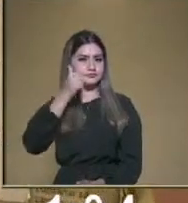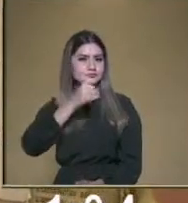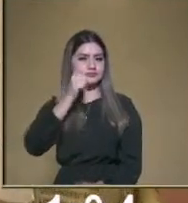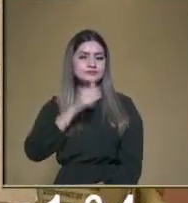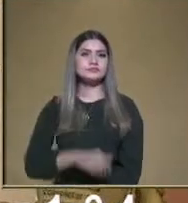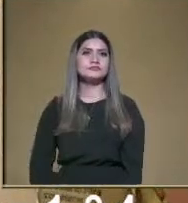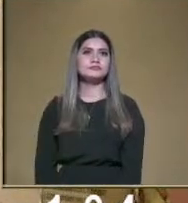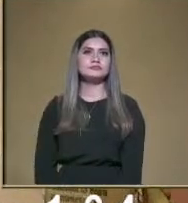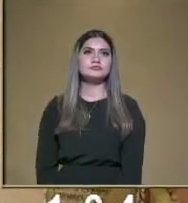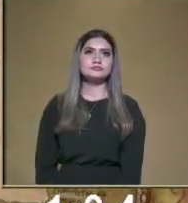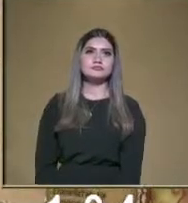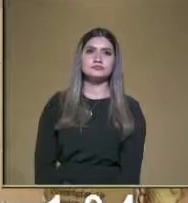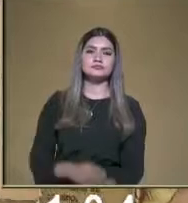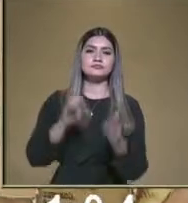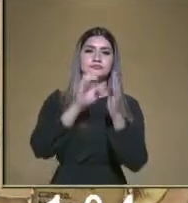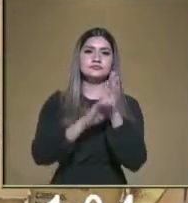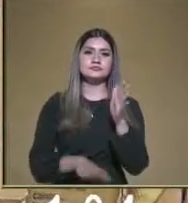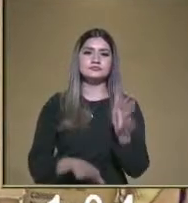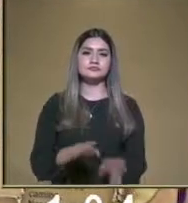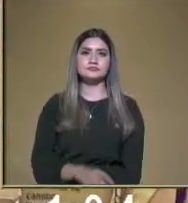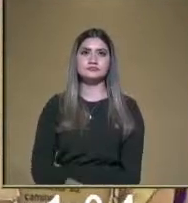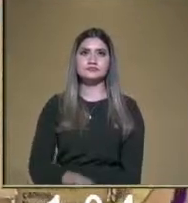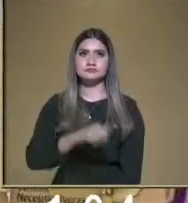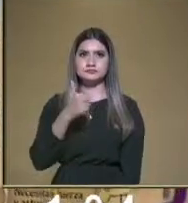aquí, dice, iscuintla.